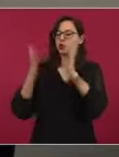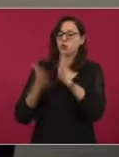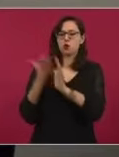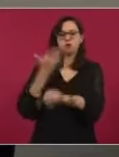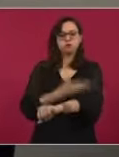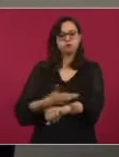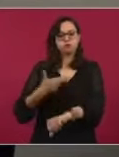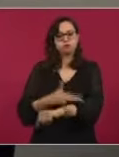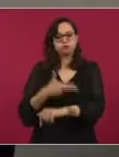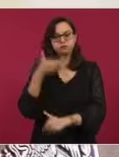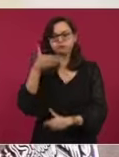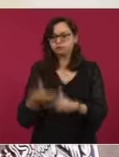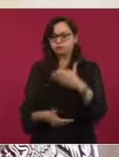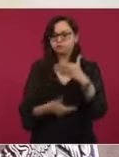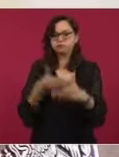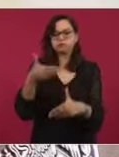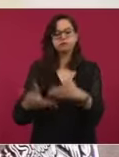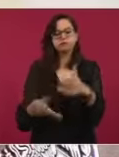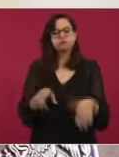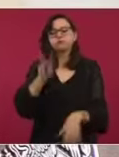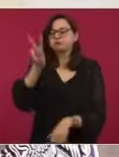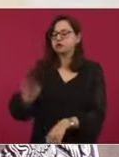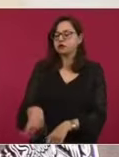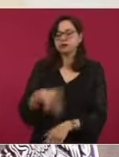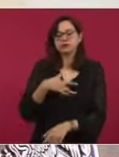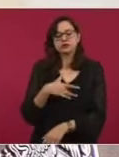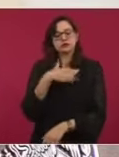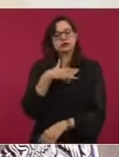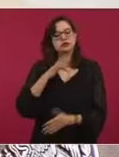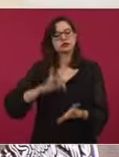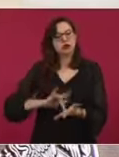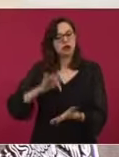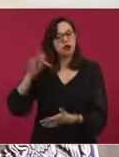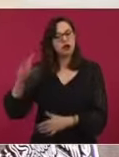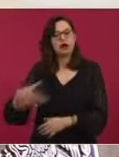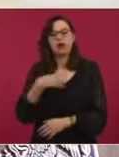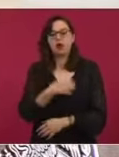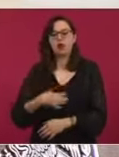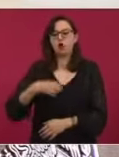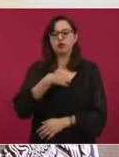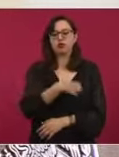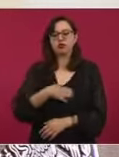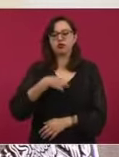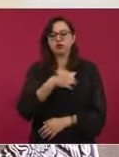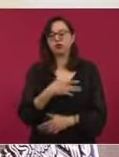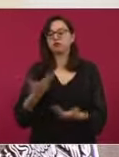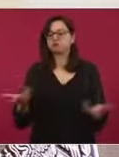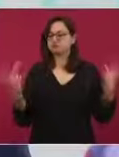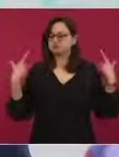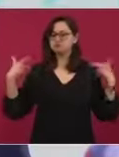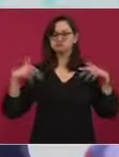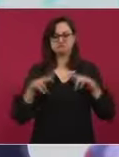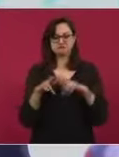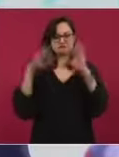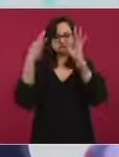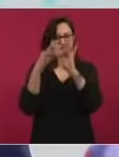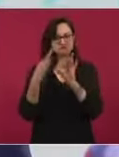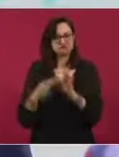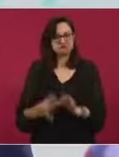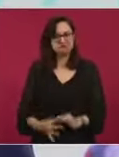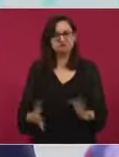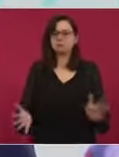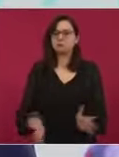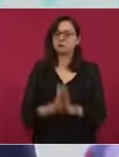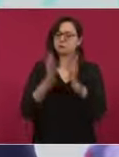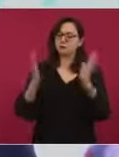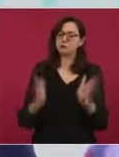agradecida y muy contenta de ver la participación, en primera, de los compañeros maestros, a quienes de verdad les